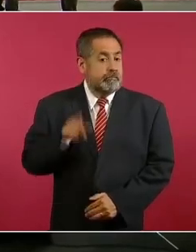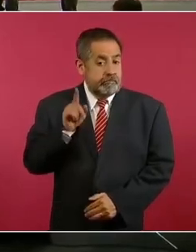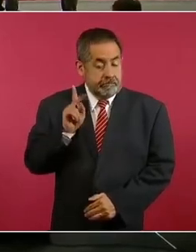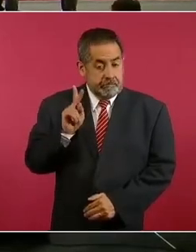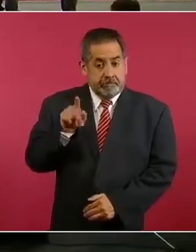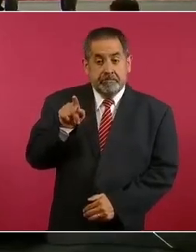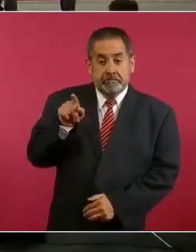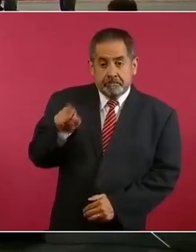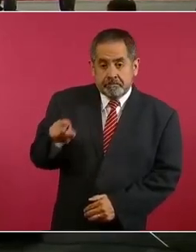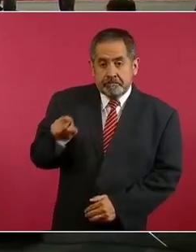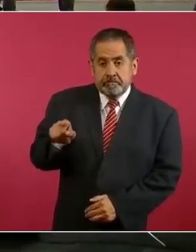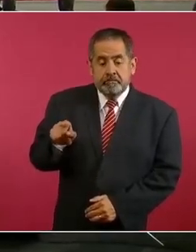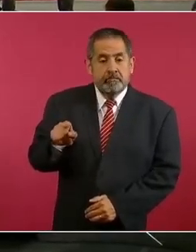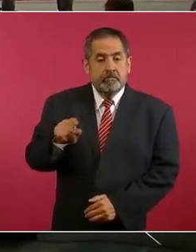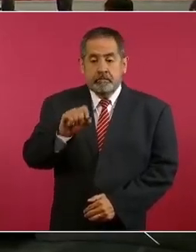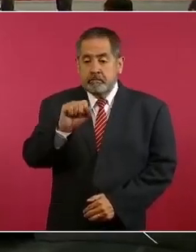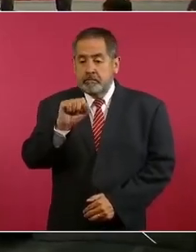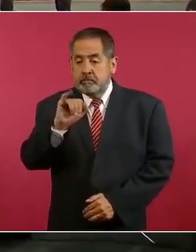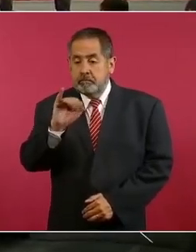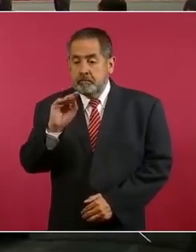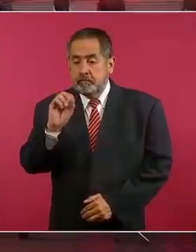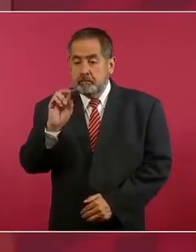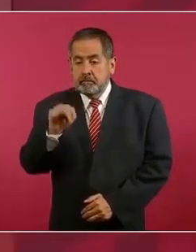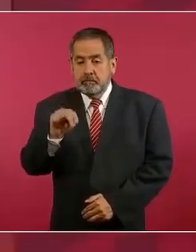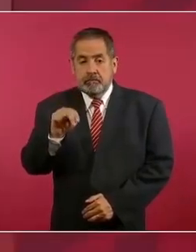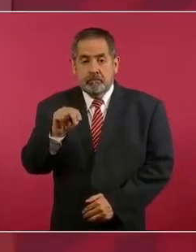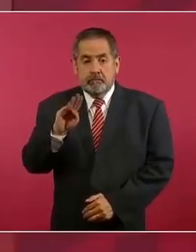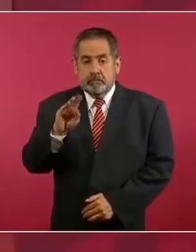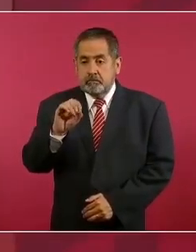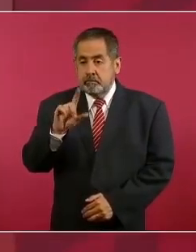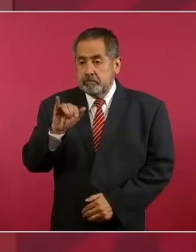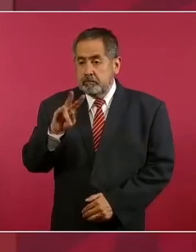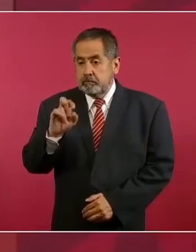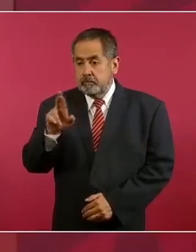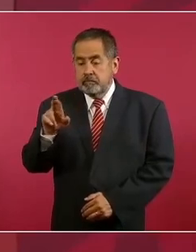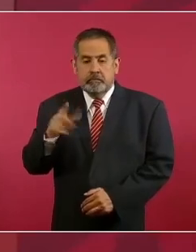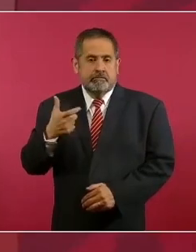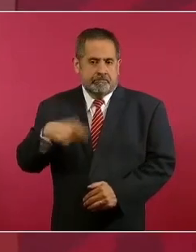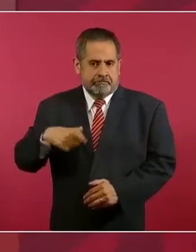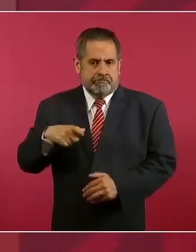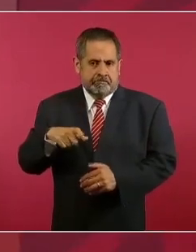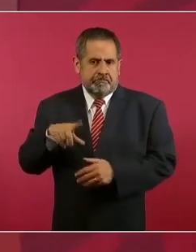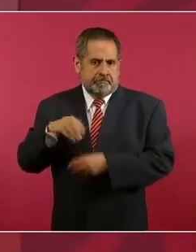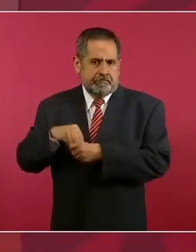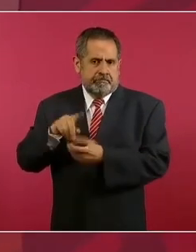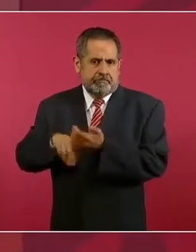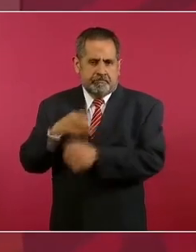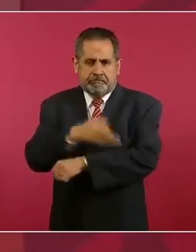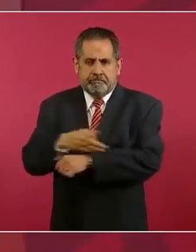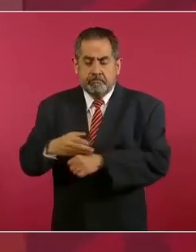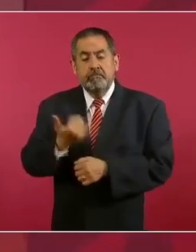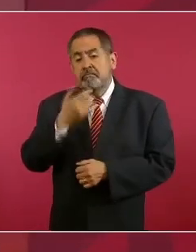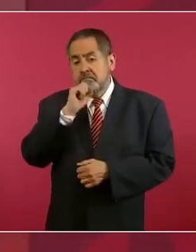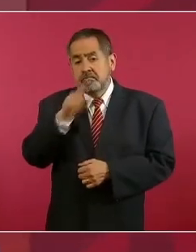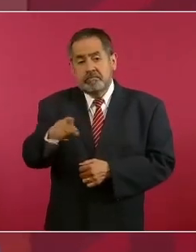una clase acomodada. Y el otro ejemplo nuestro, Madero,